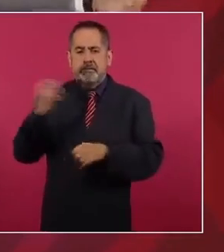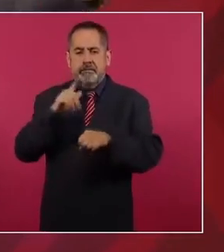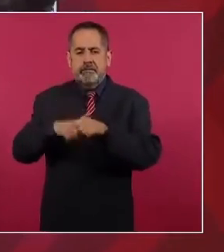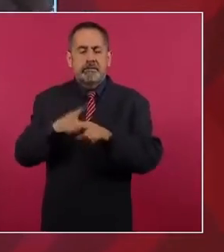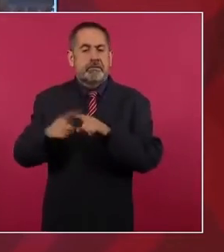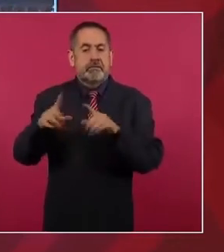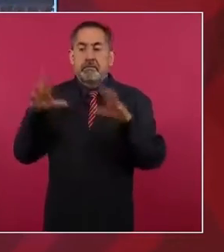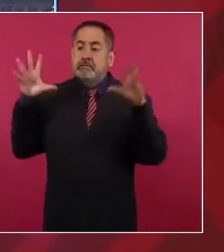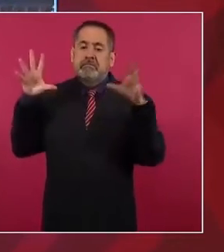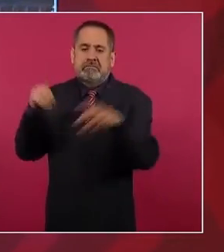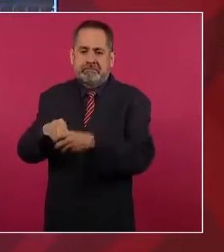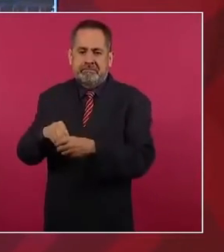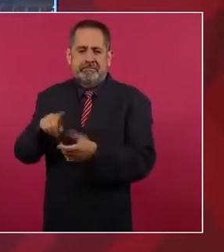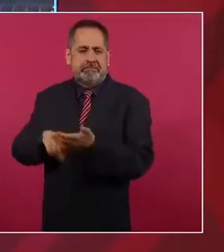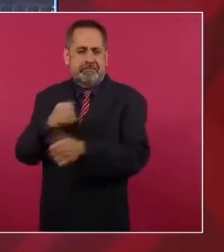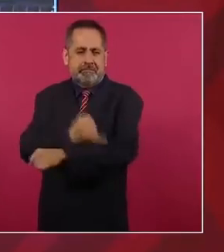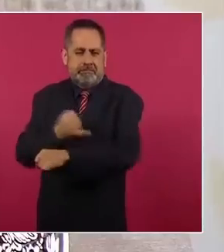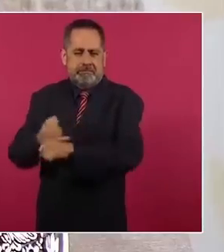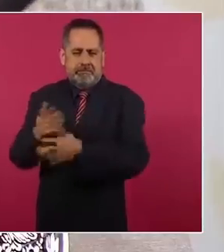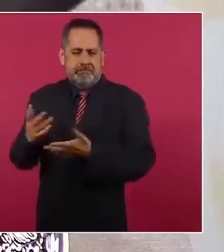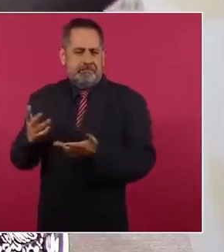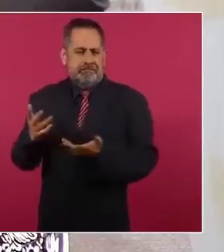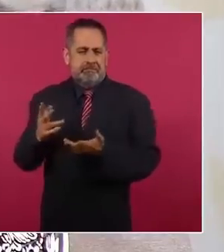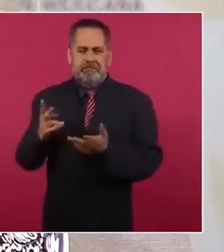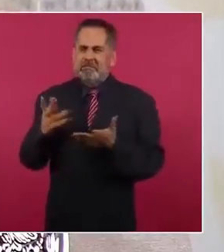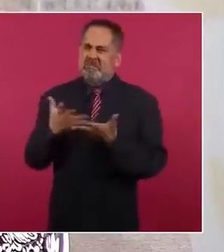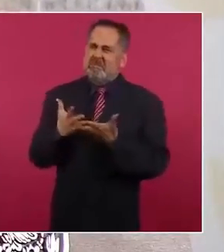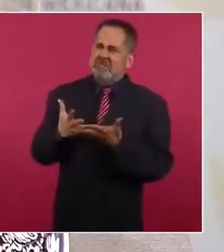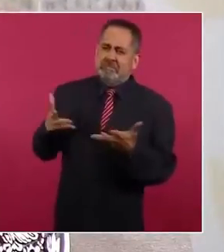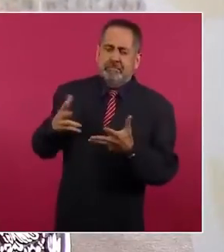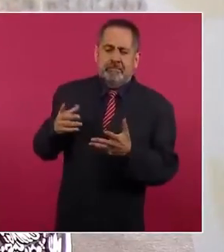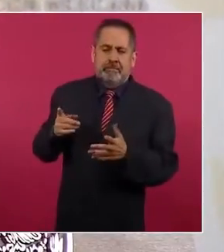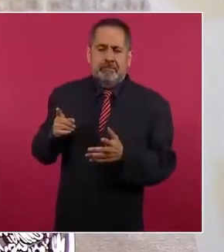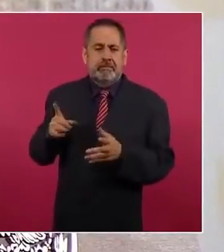Iztapalapa, dos, tres cuarteles.